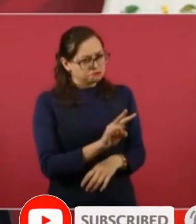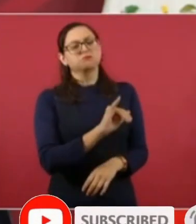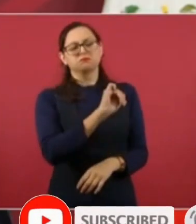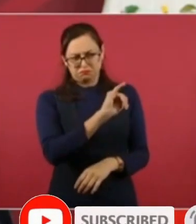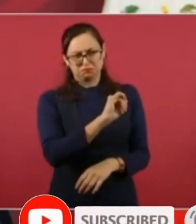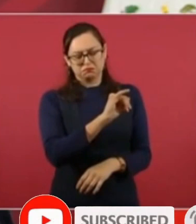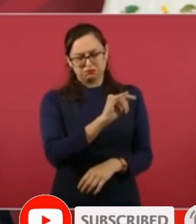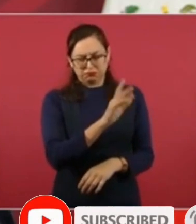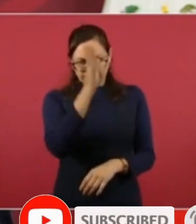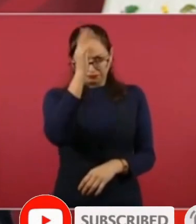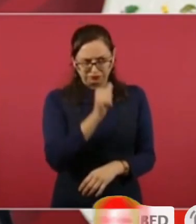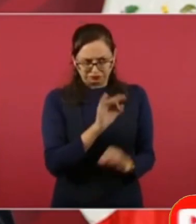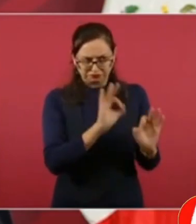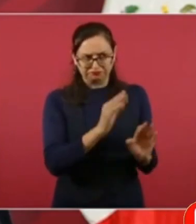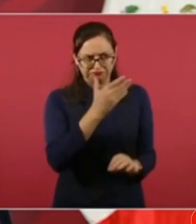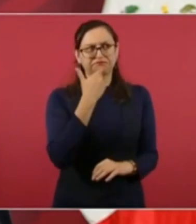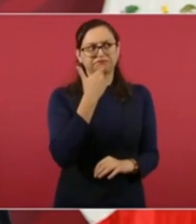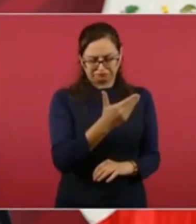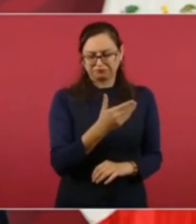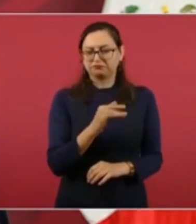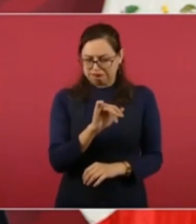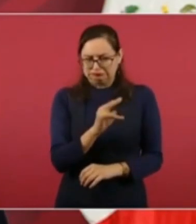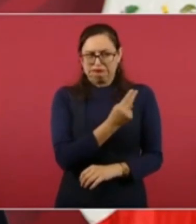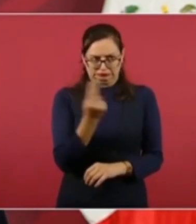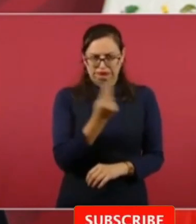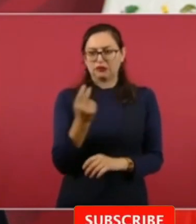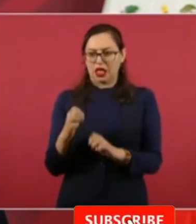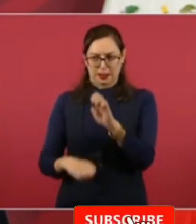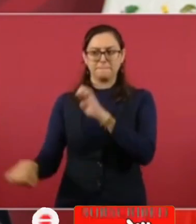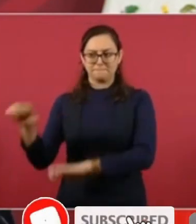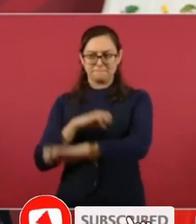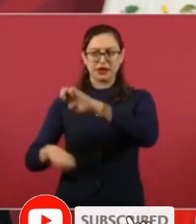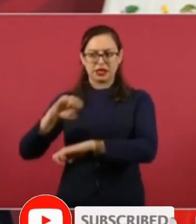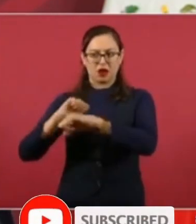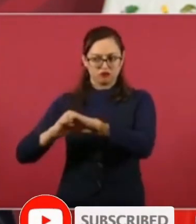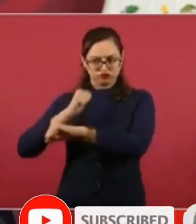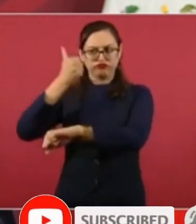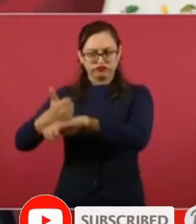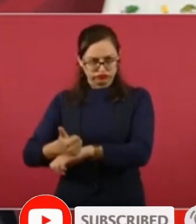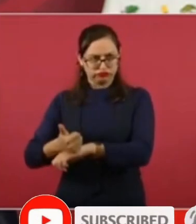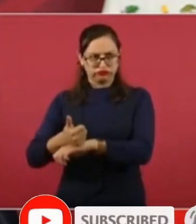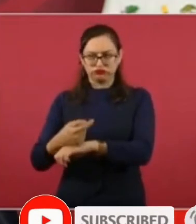forma adecuada si nada más que eso